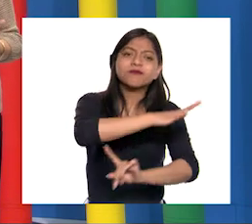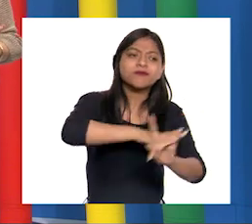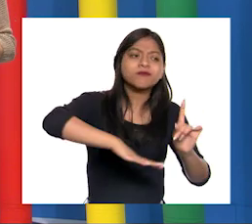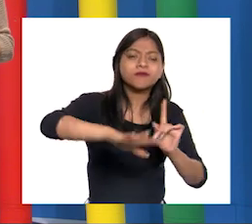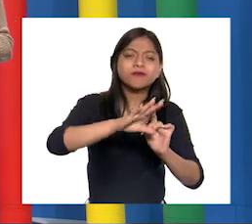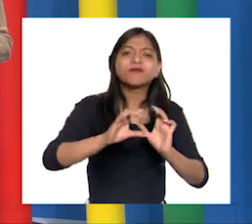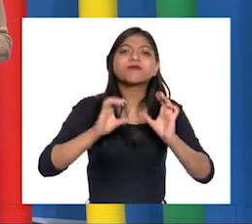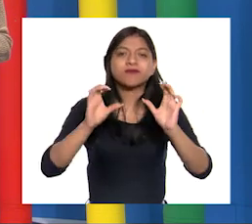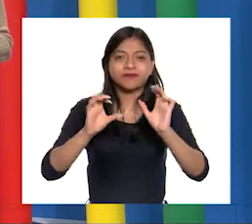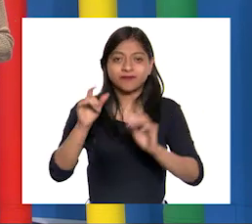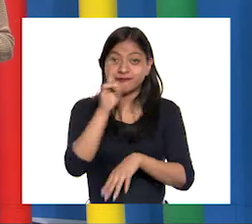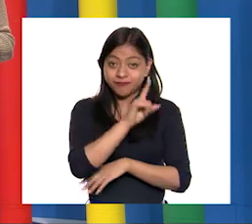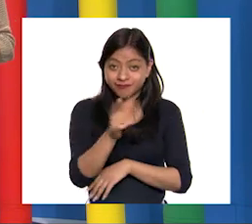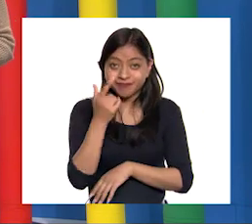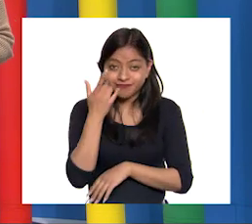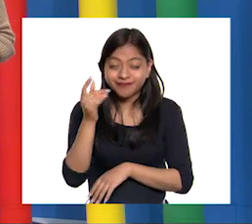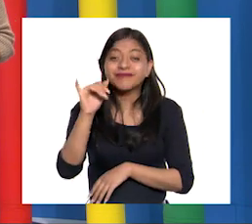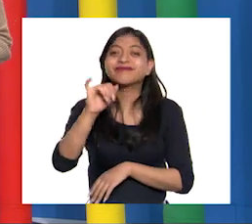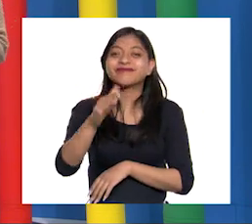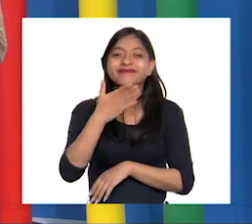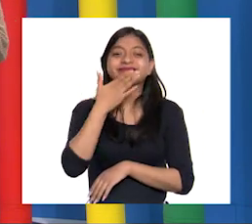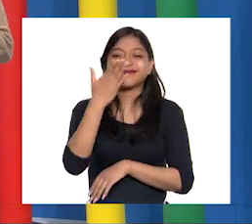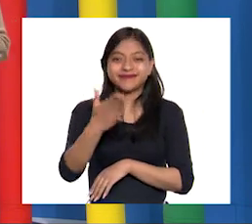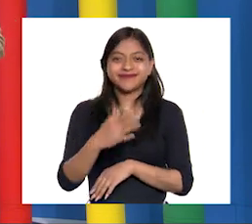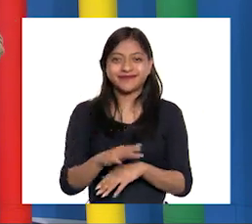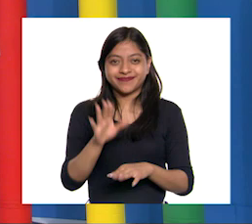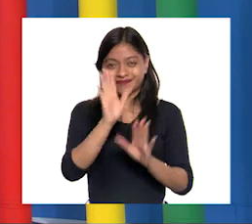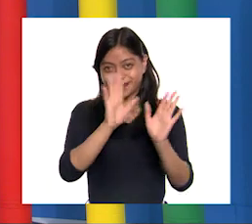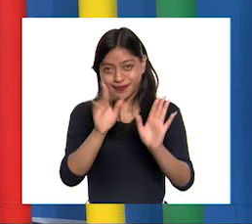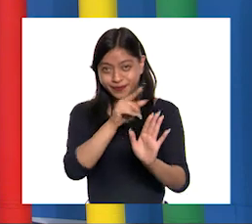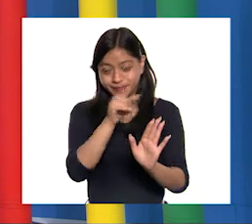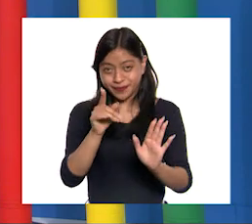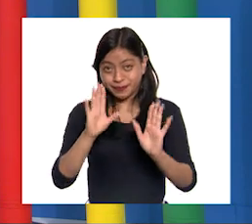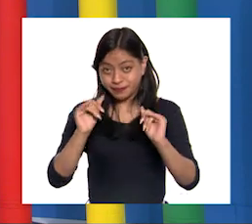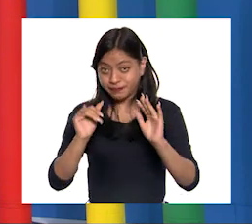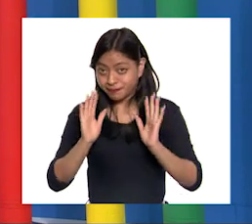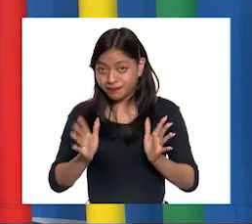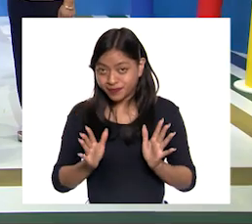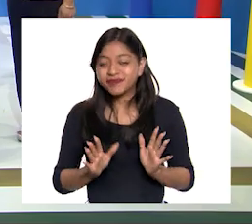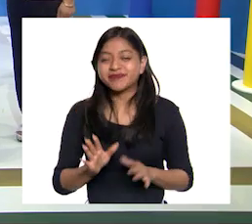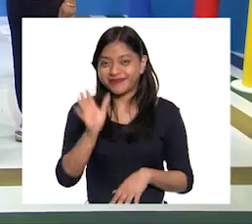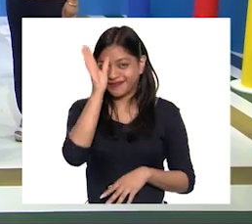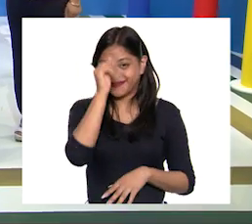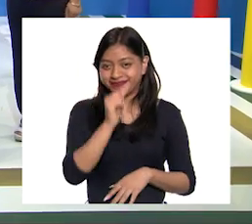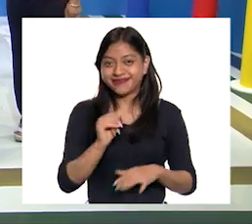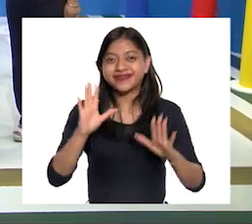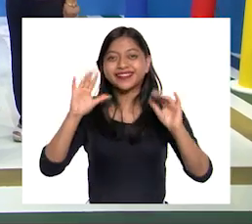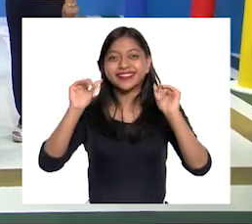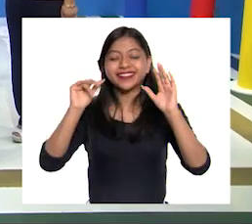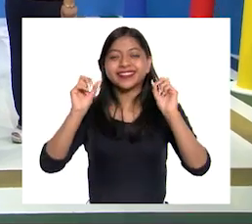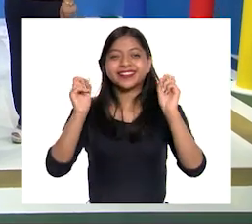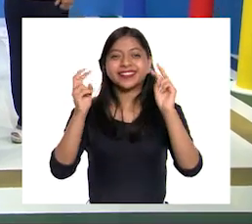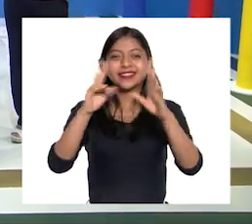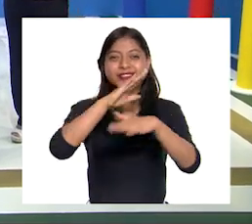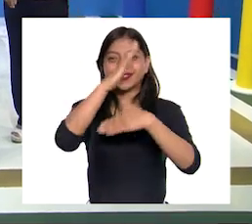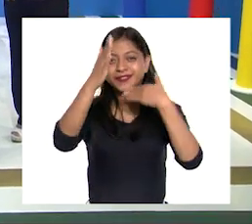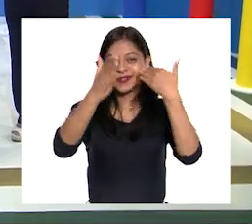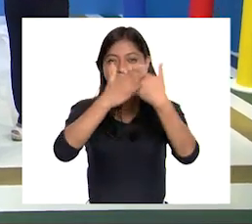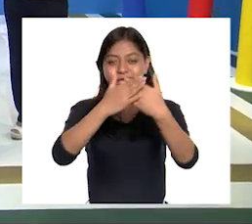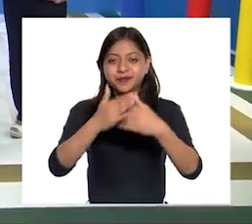¿Qué les parece? Pues muy bien Entonces nos despedimos Sí Hasta la próxima